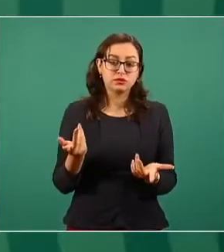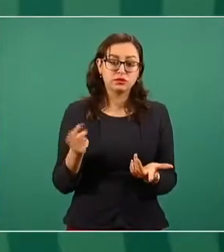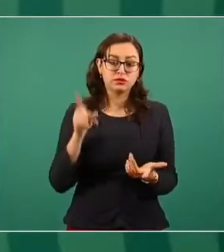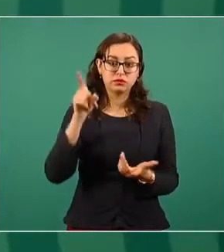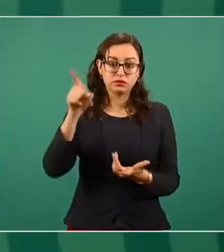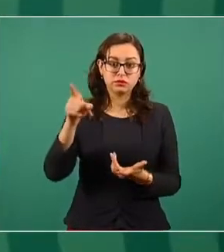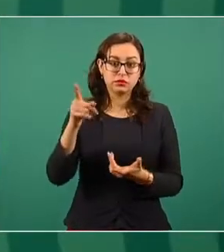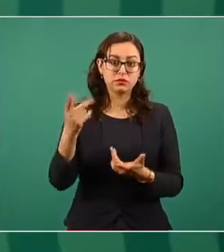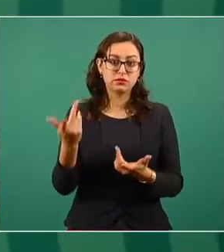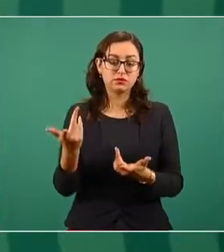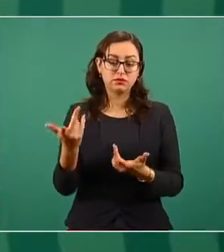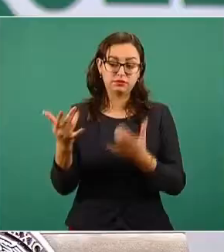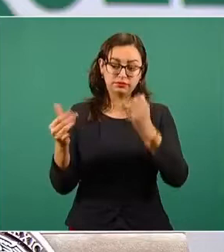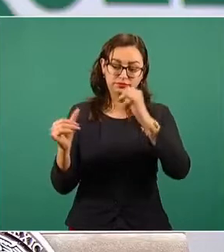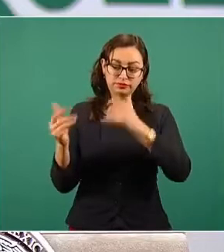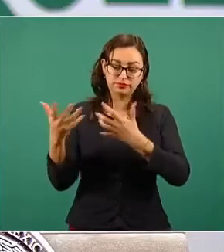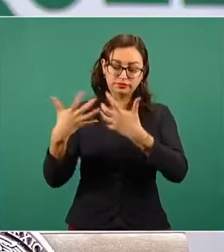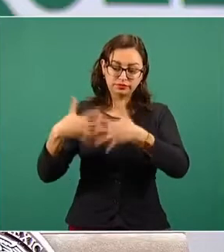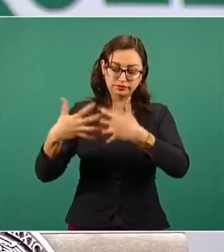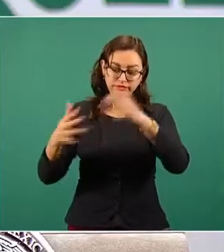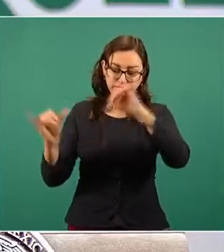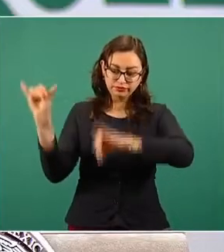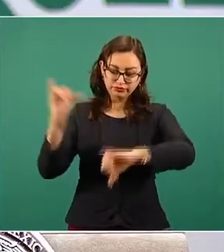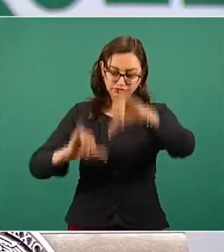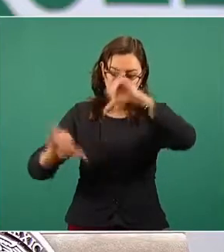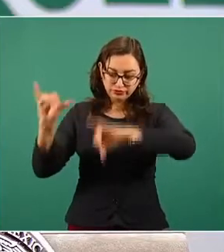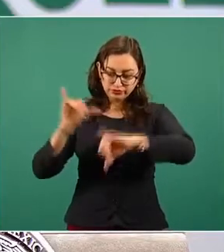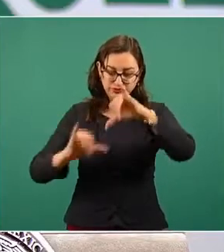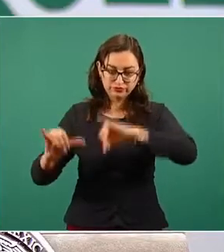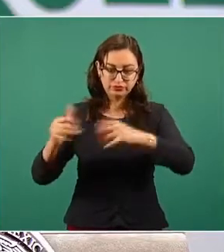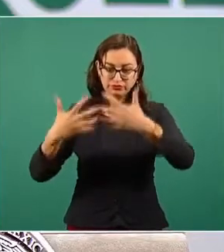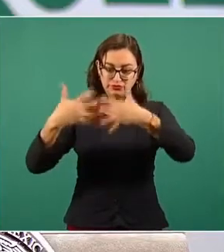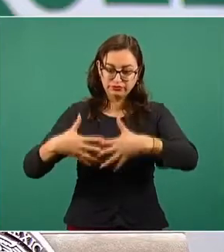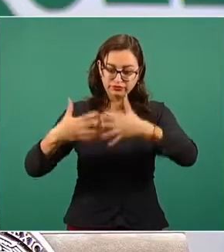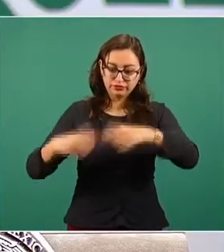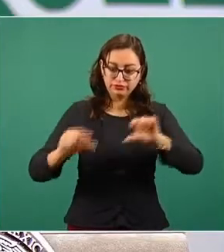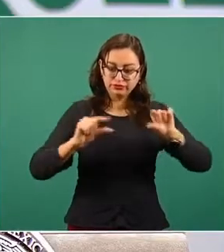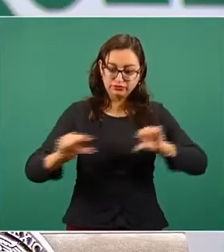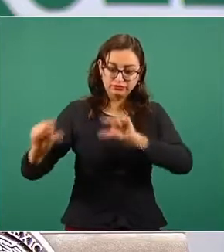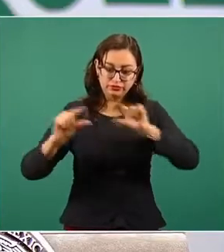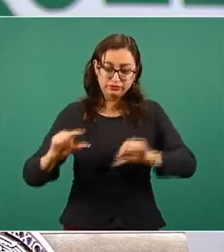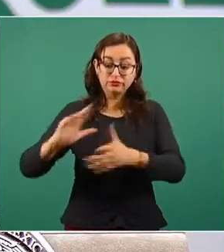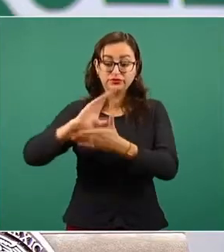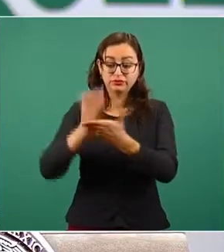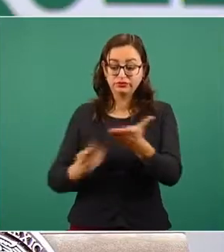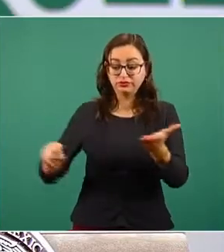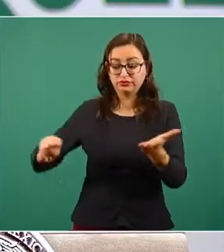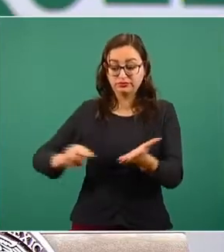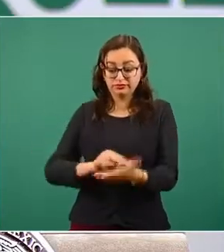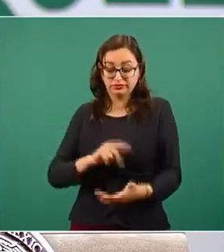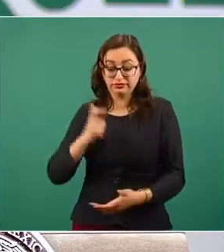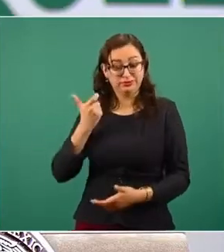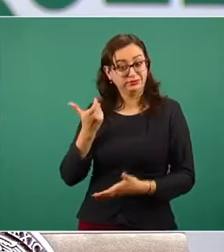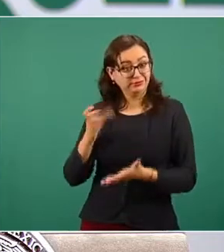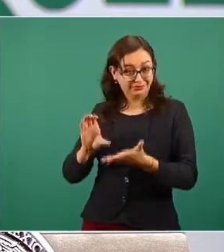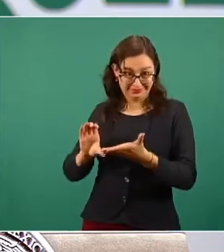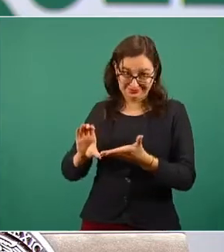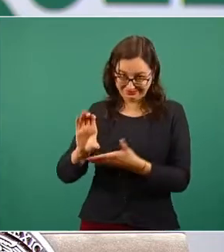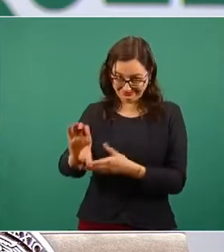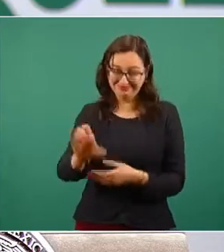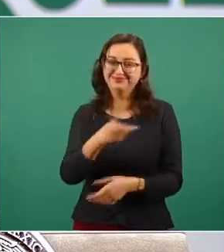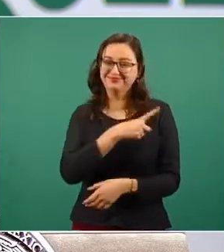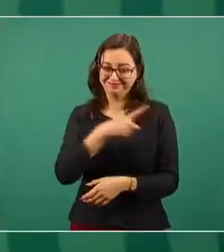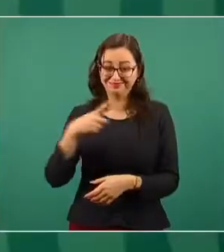las vacunas hay que firmar un contrato y hay que hacer un desembolso. México es de los países que tiene